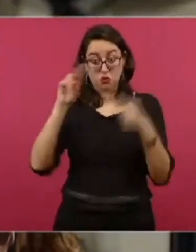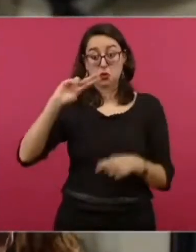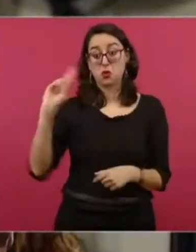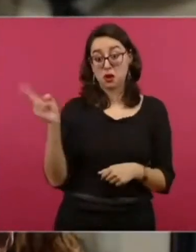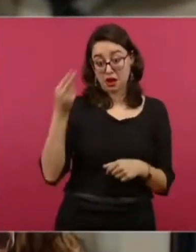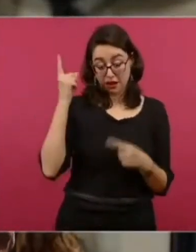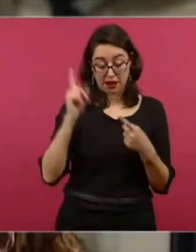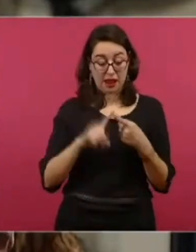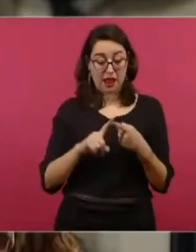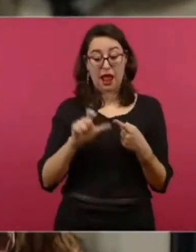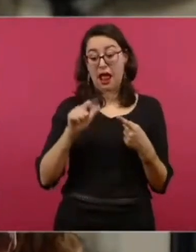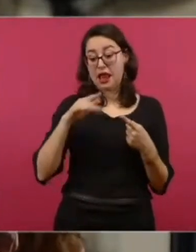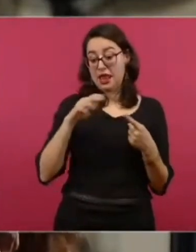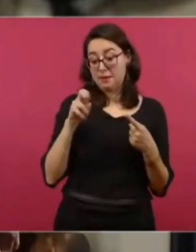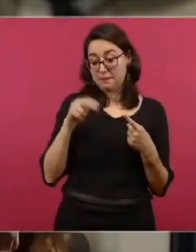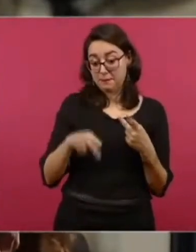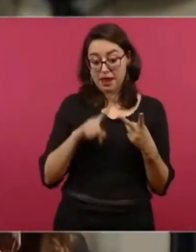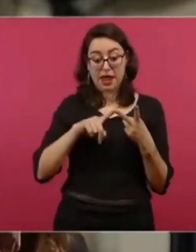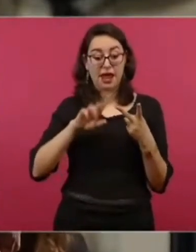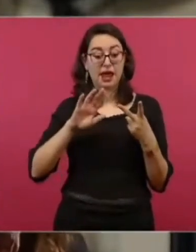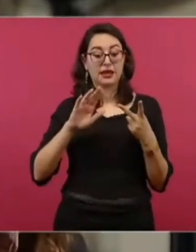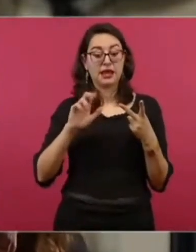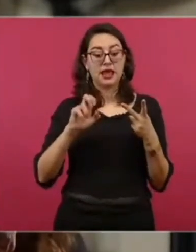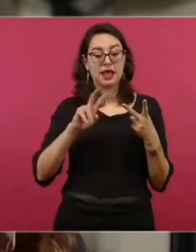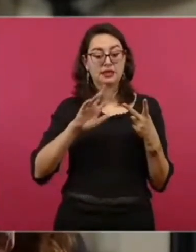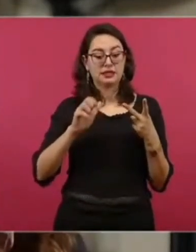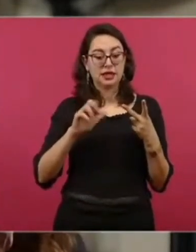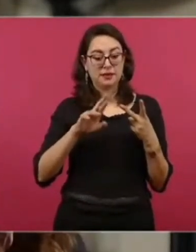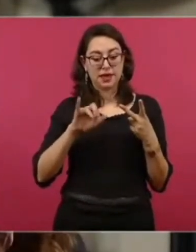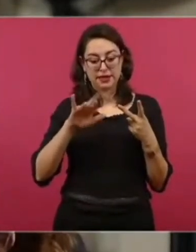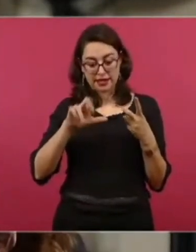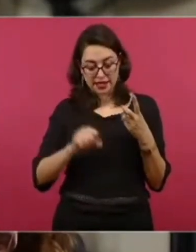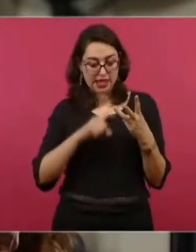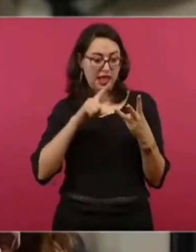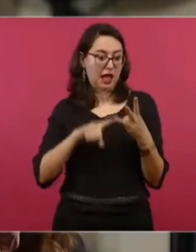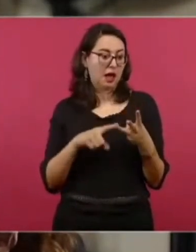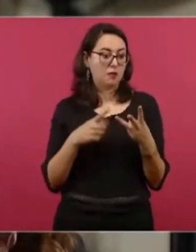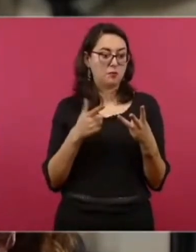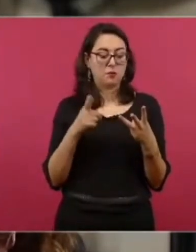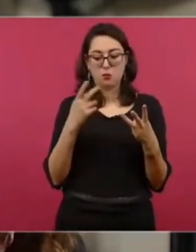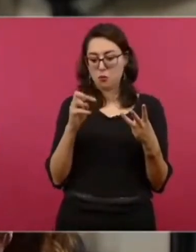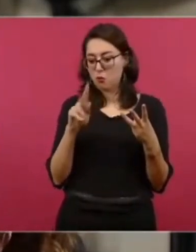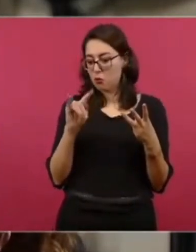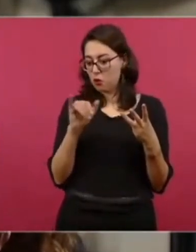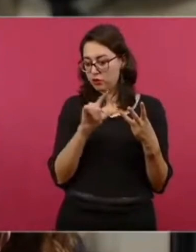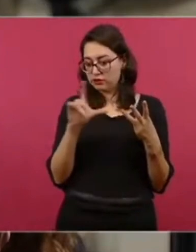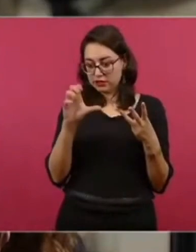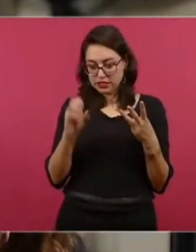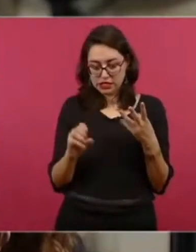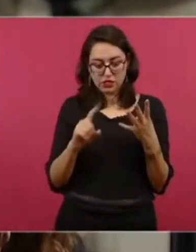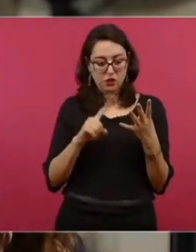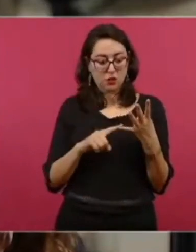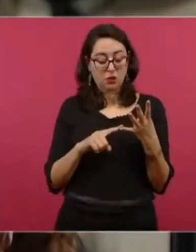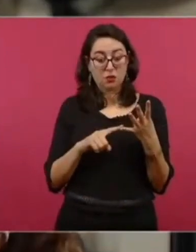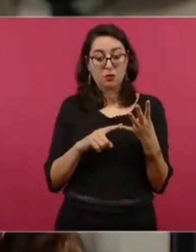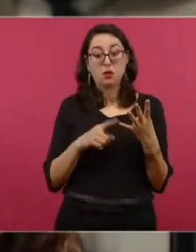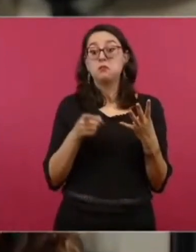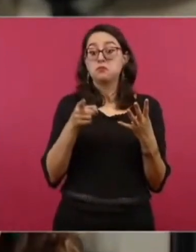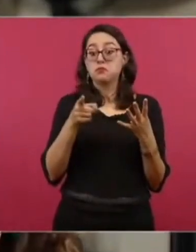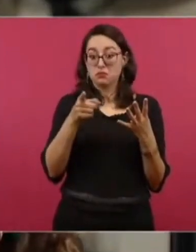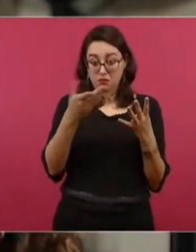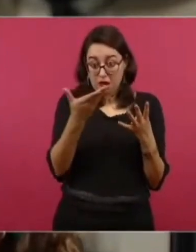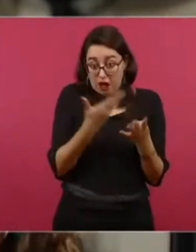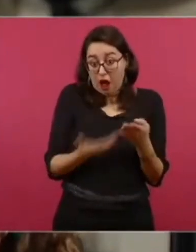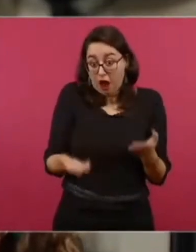de la Madrid y López Portillos. En este siglo XXI, usted es el primer egresado de la Facultad